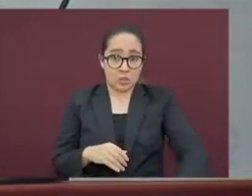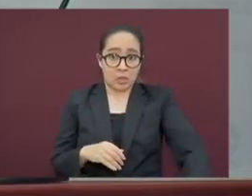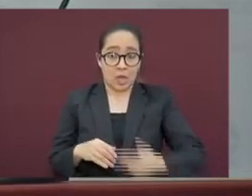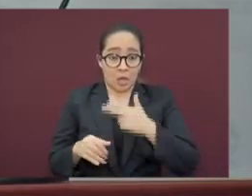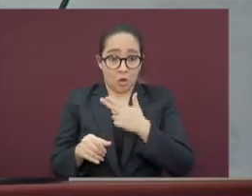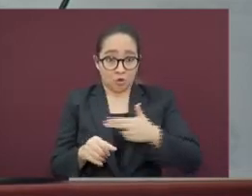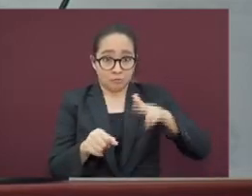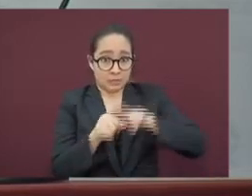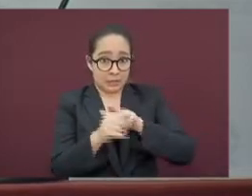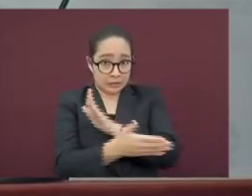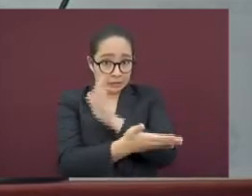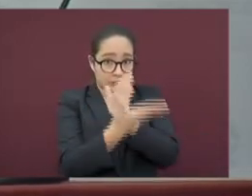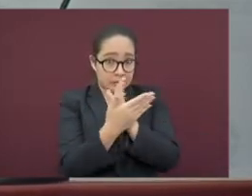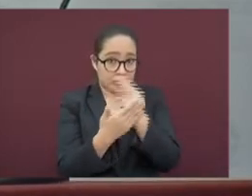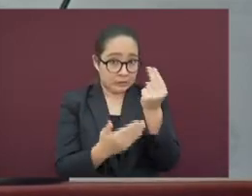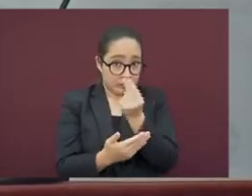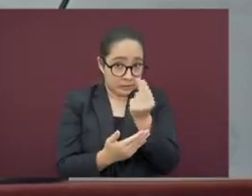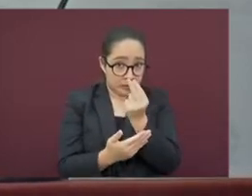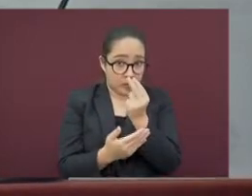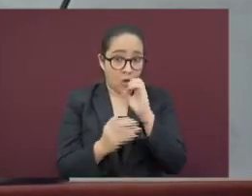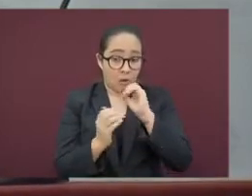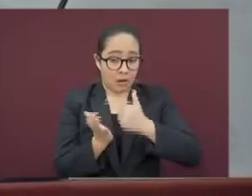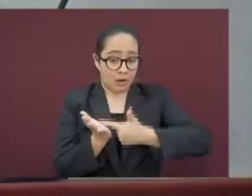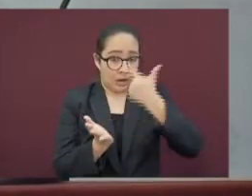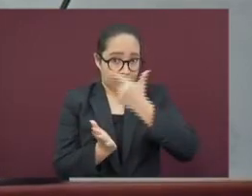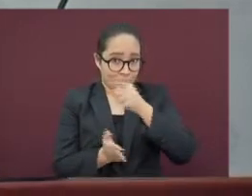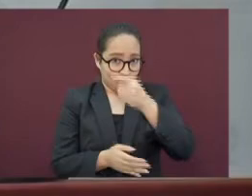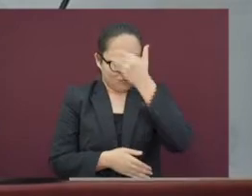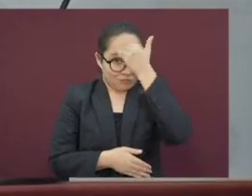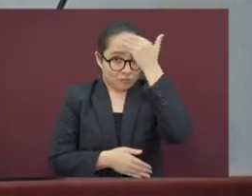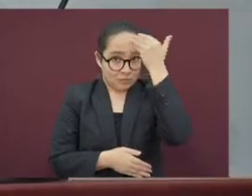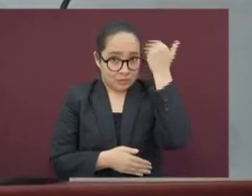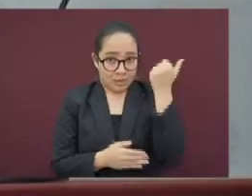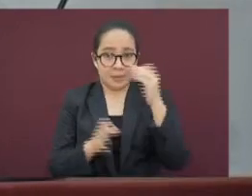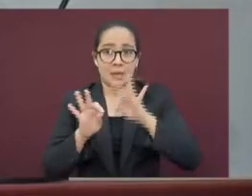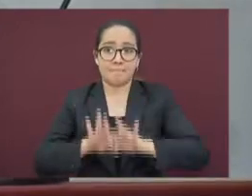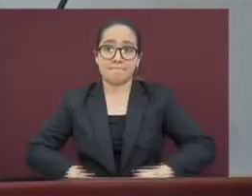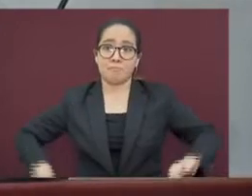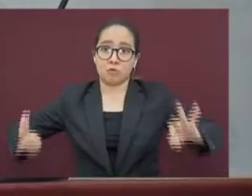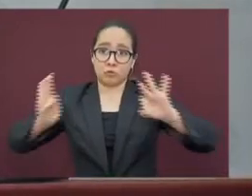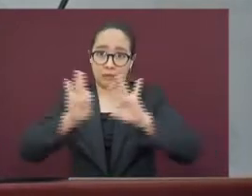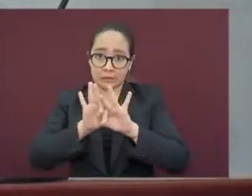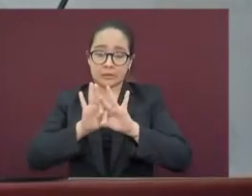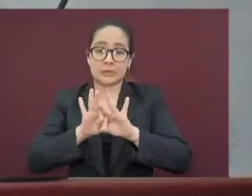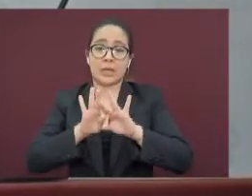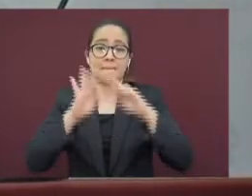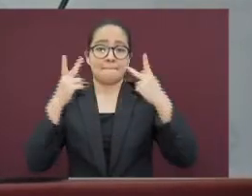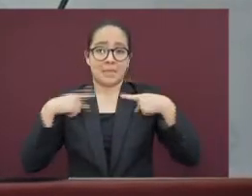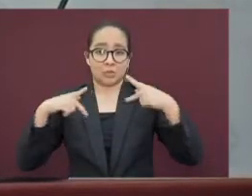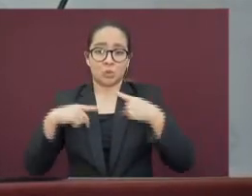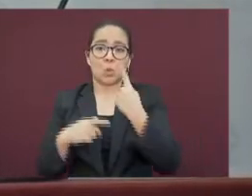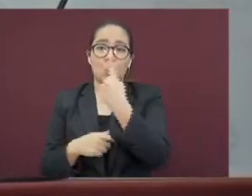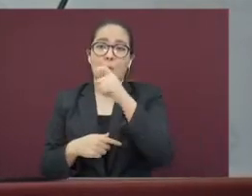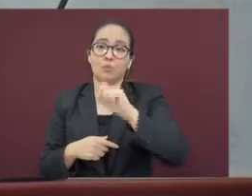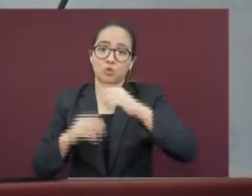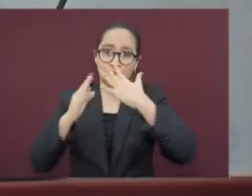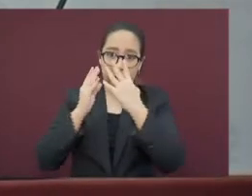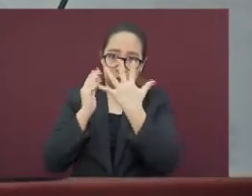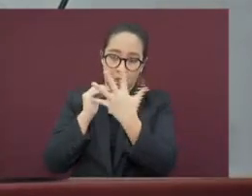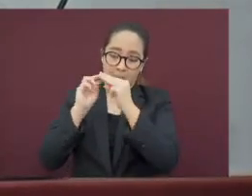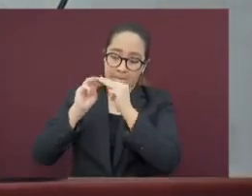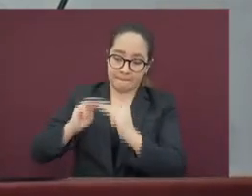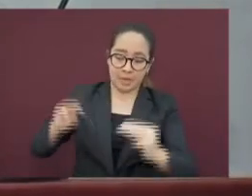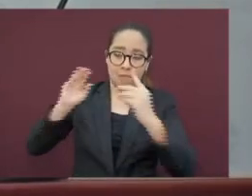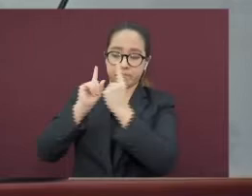tampoco qué tan grave o no puede ser. De ahí la importancia de guardar tu sana distancia y llevar a cabo